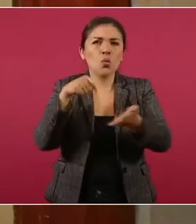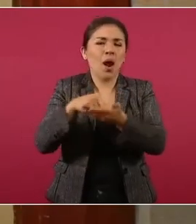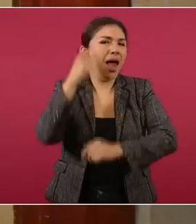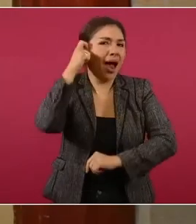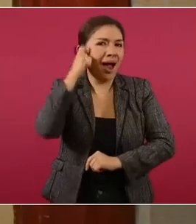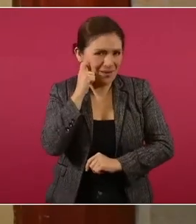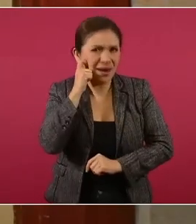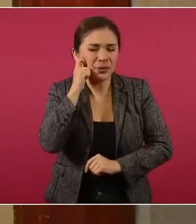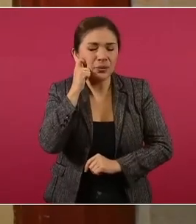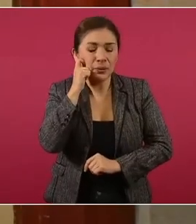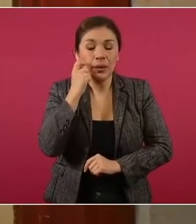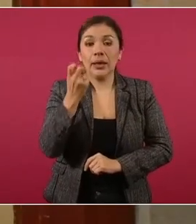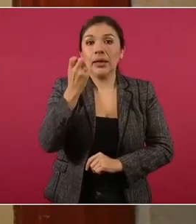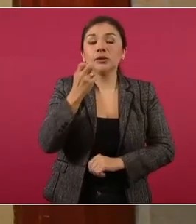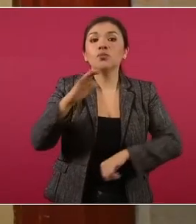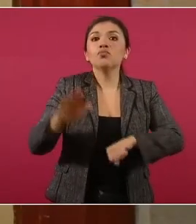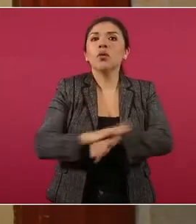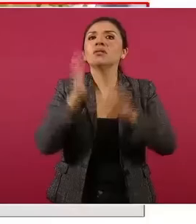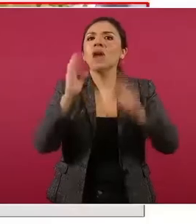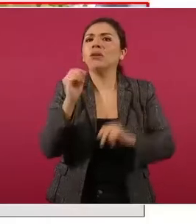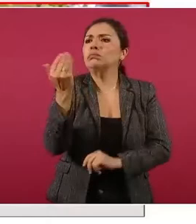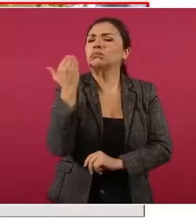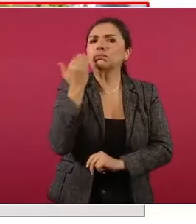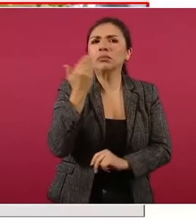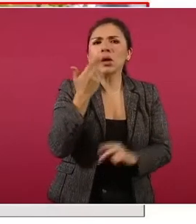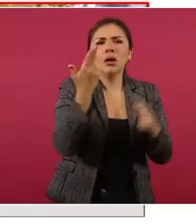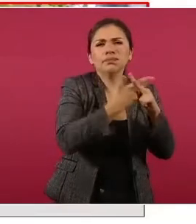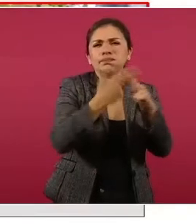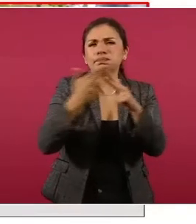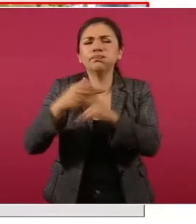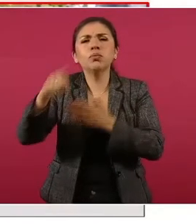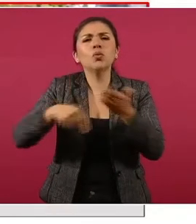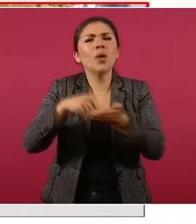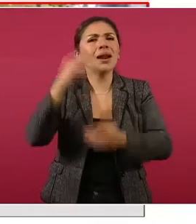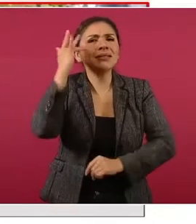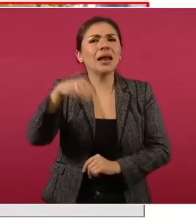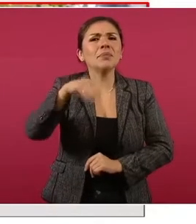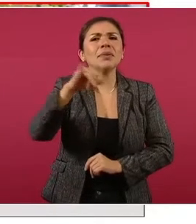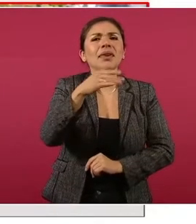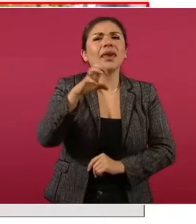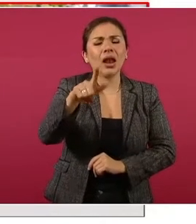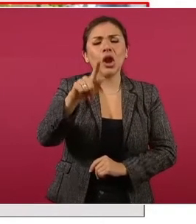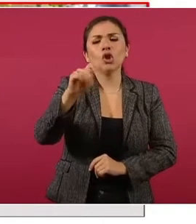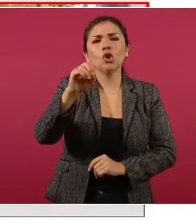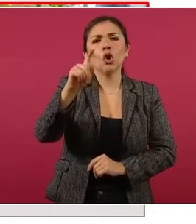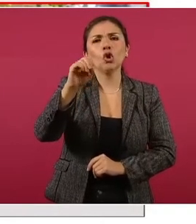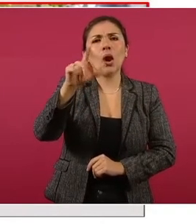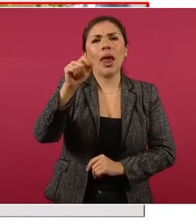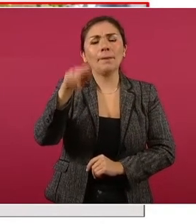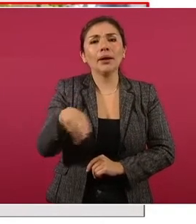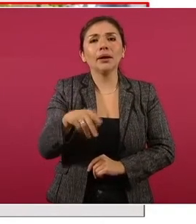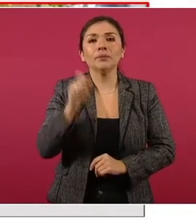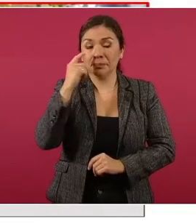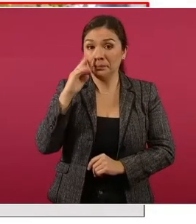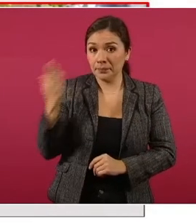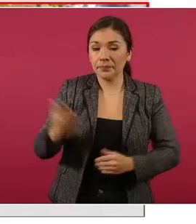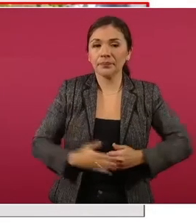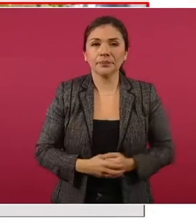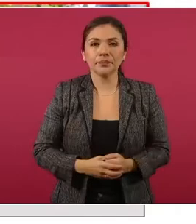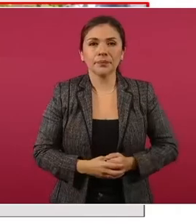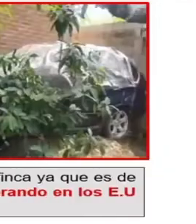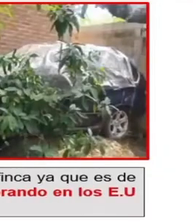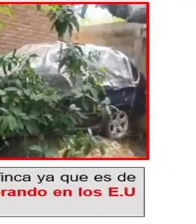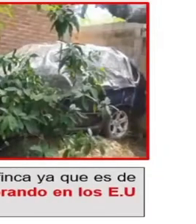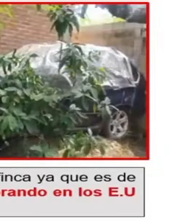a propósito de la multiejecución en San Miguel Totolapan de 20 personas, hay una operación